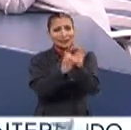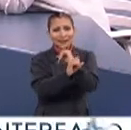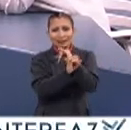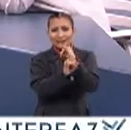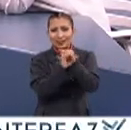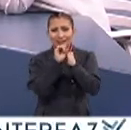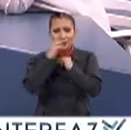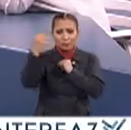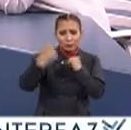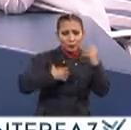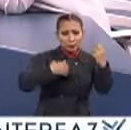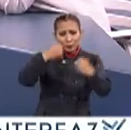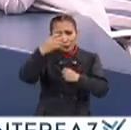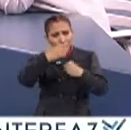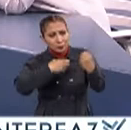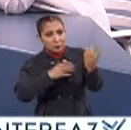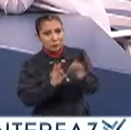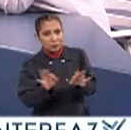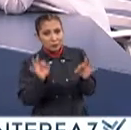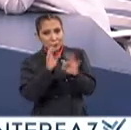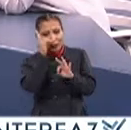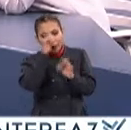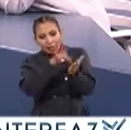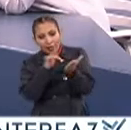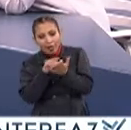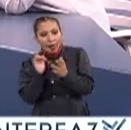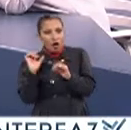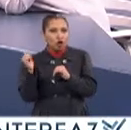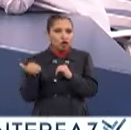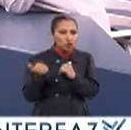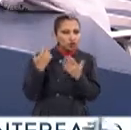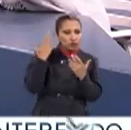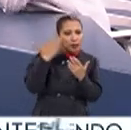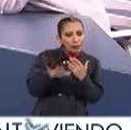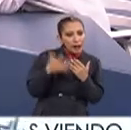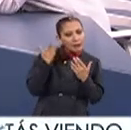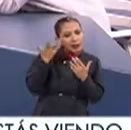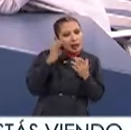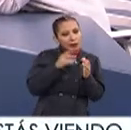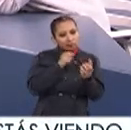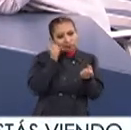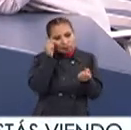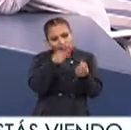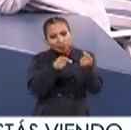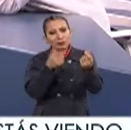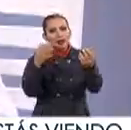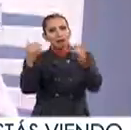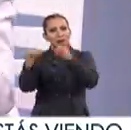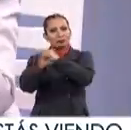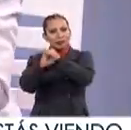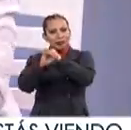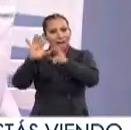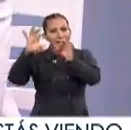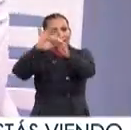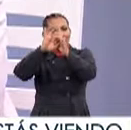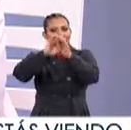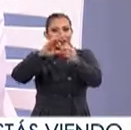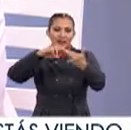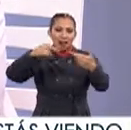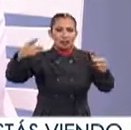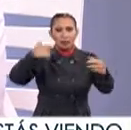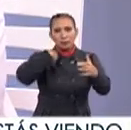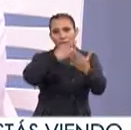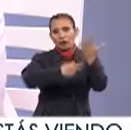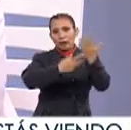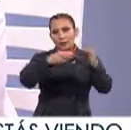sociales También ha sido muy Muy importante Para ser comunidad De otro tipo Para crear dinámicas A distancia De otro tipo Y para vincular a la gente Con